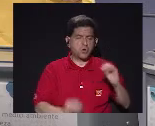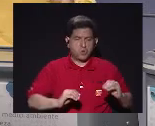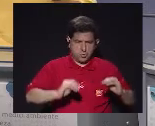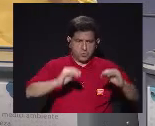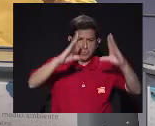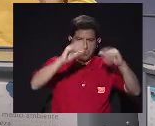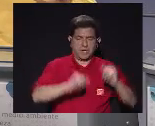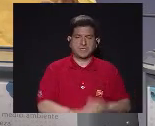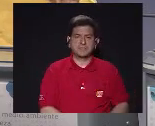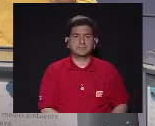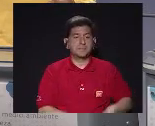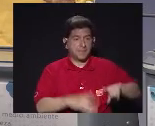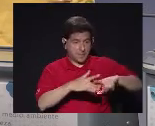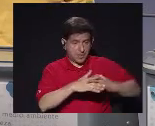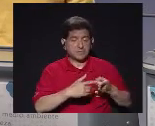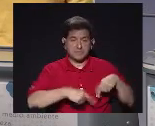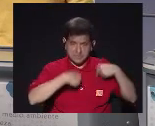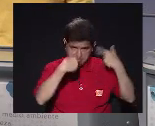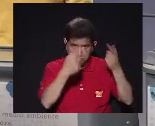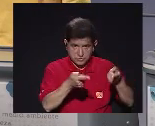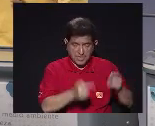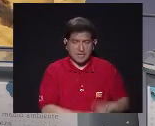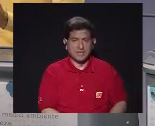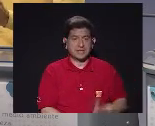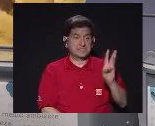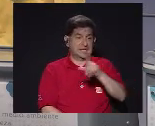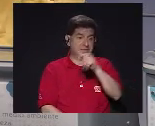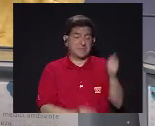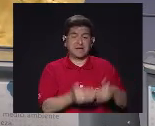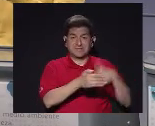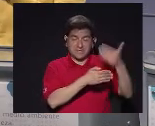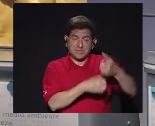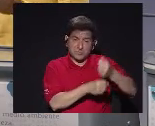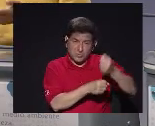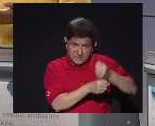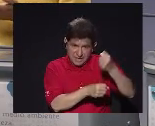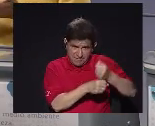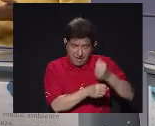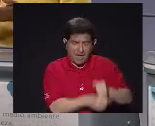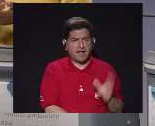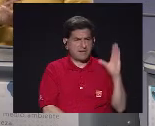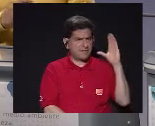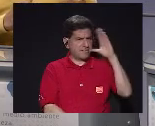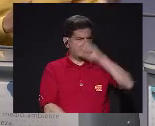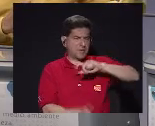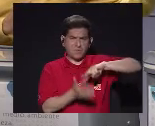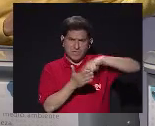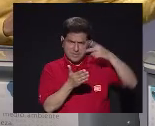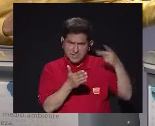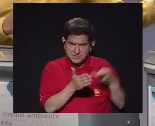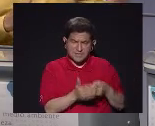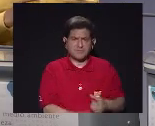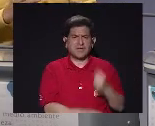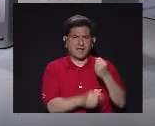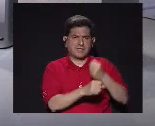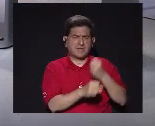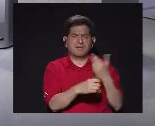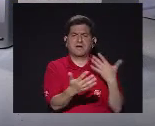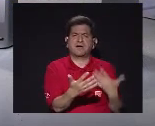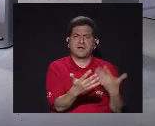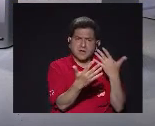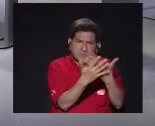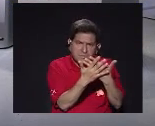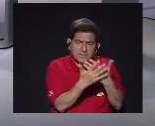En la mañana Entonces empezamos A ir ahí Seis meses después De estar trabajando Y de darme cuenta Lo que significa Trabajar en una cárcel